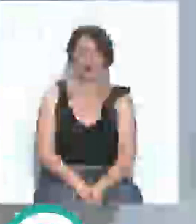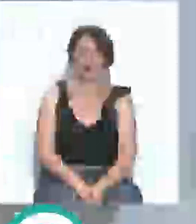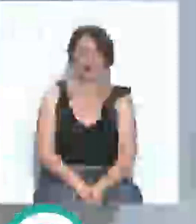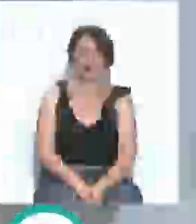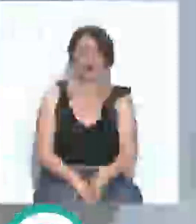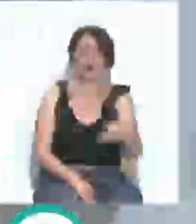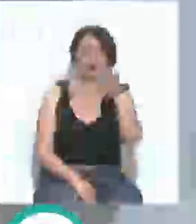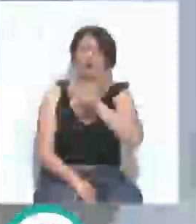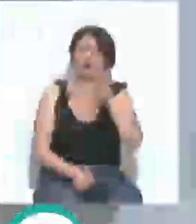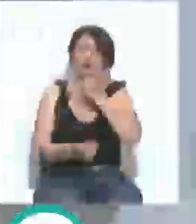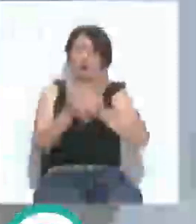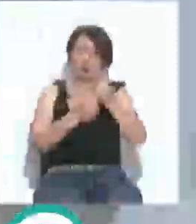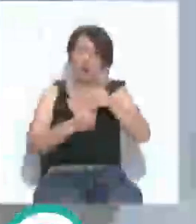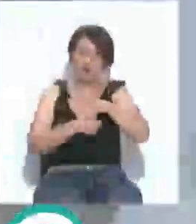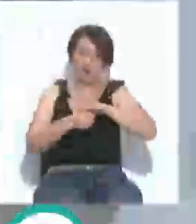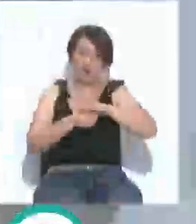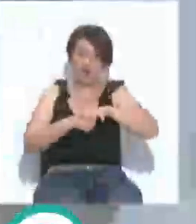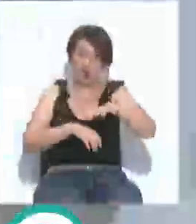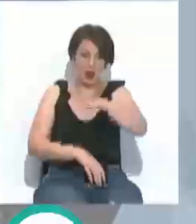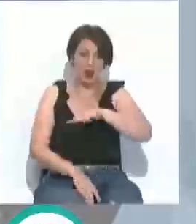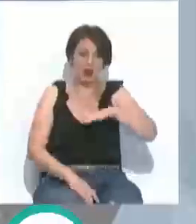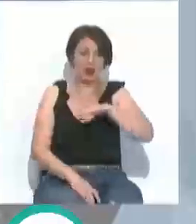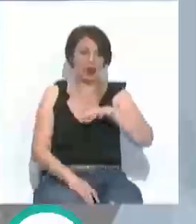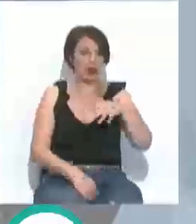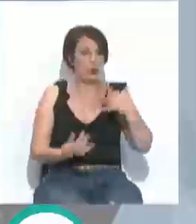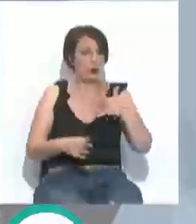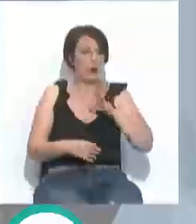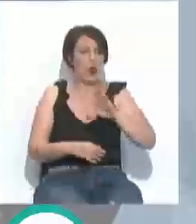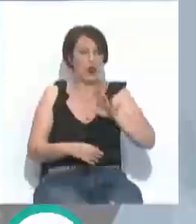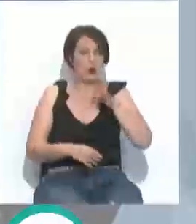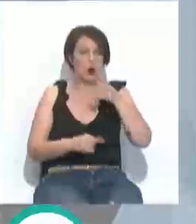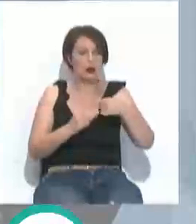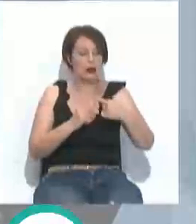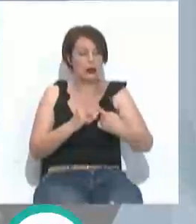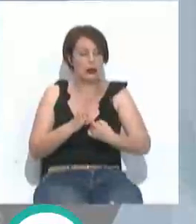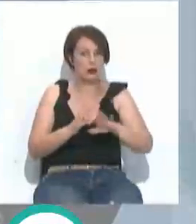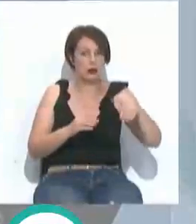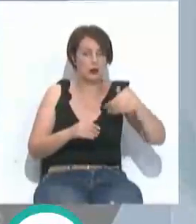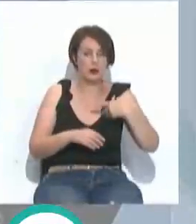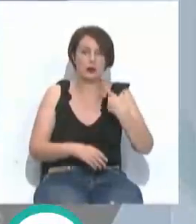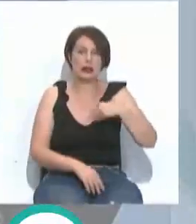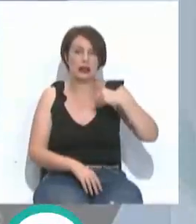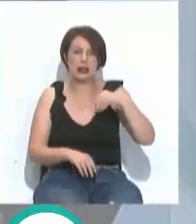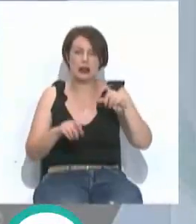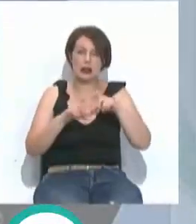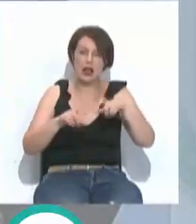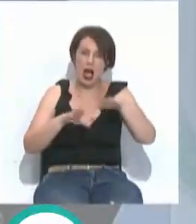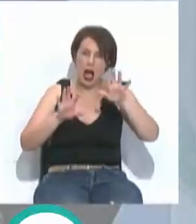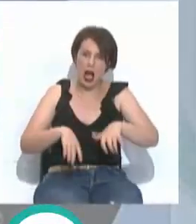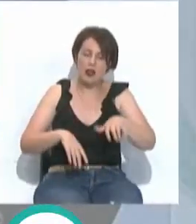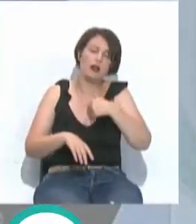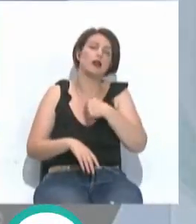La recuperación económica en la provincia está seriamente amenazada por muchos factores externos. presidente de la patronal gaditana